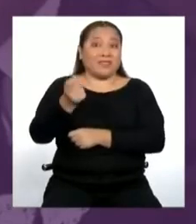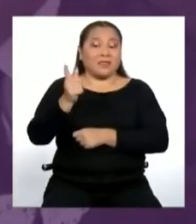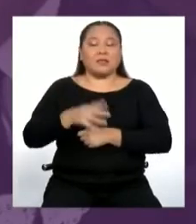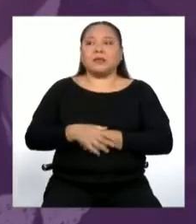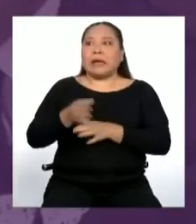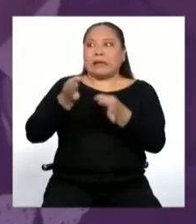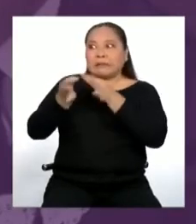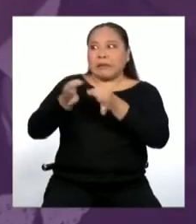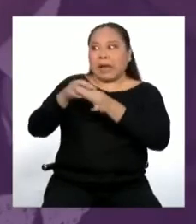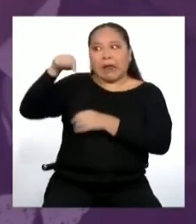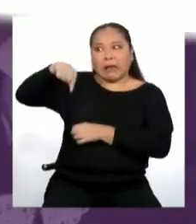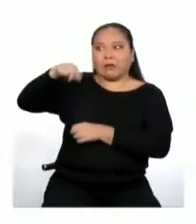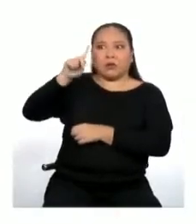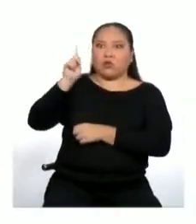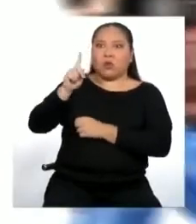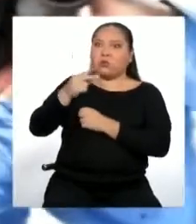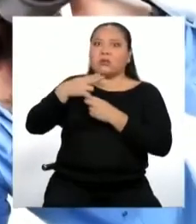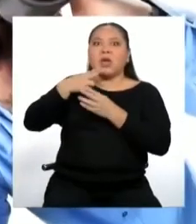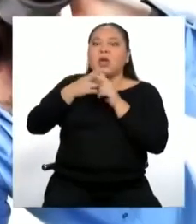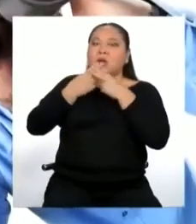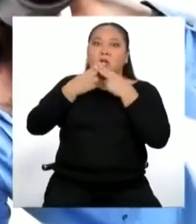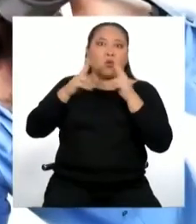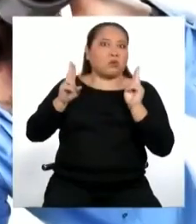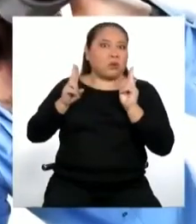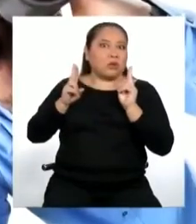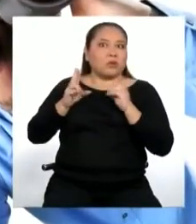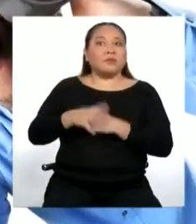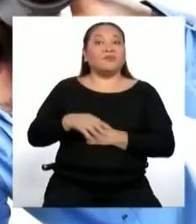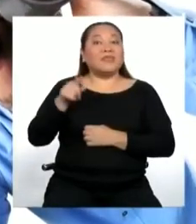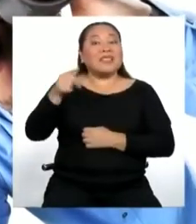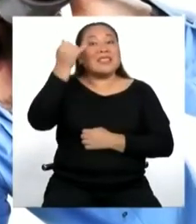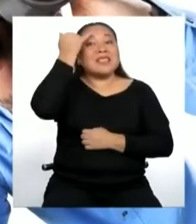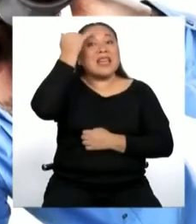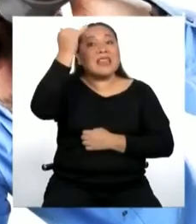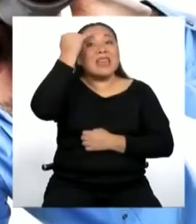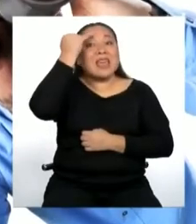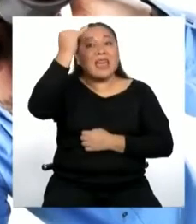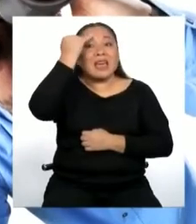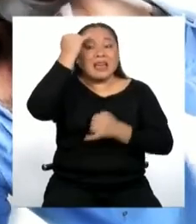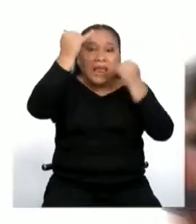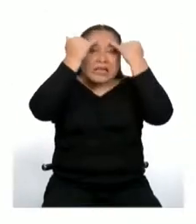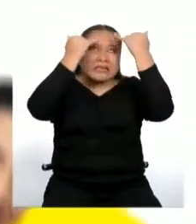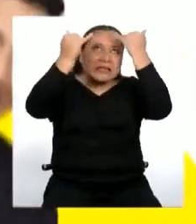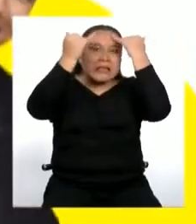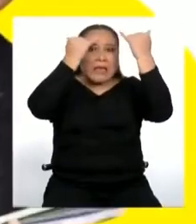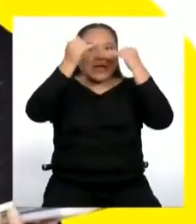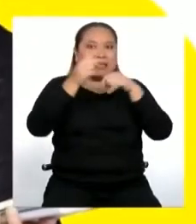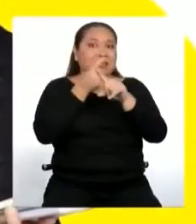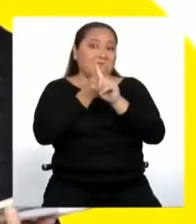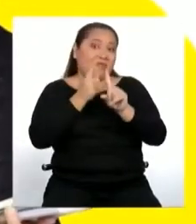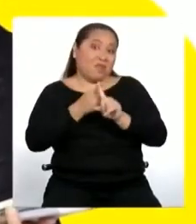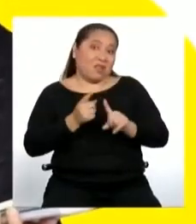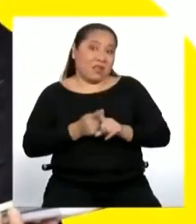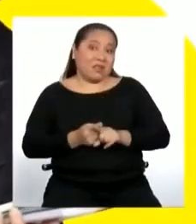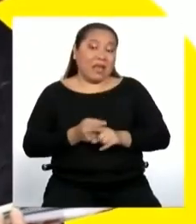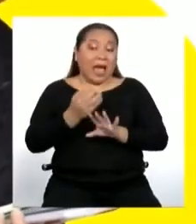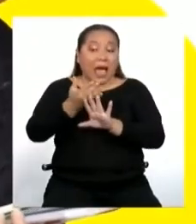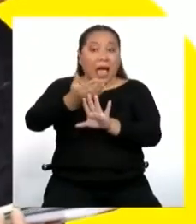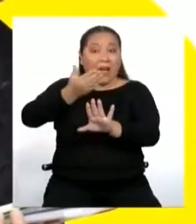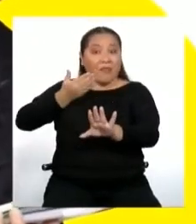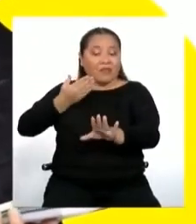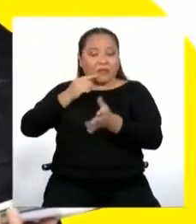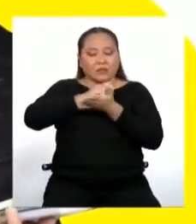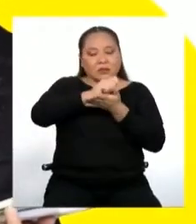que su defendido es inocente. Como puedes ver, las intenciones son distintas. Así que, antes de redactar un texto,